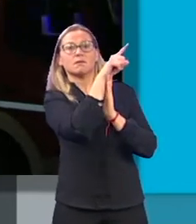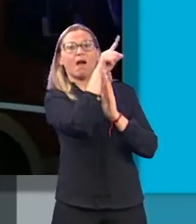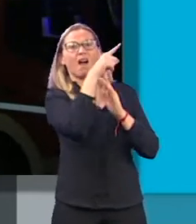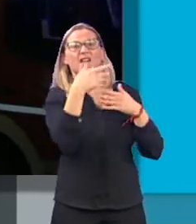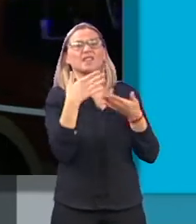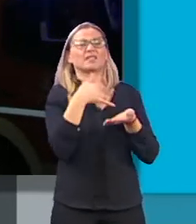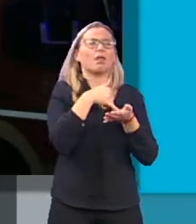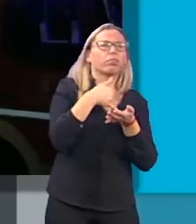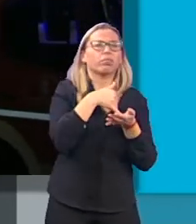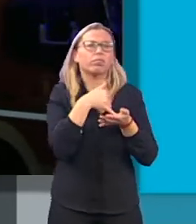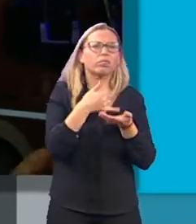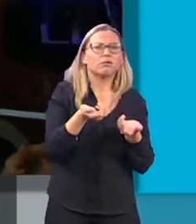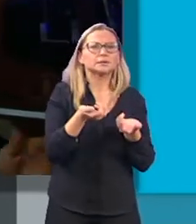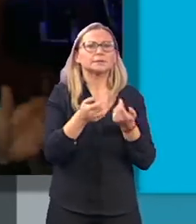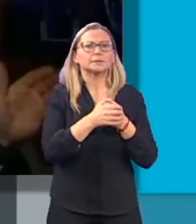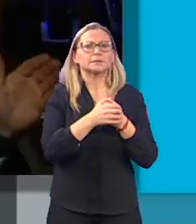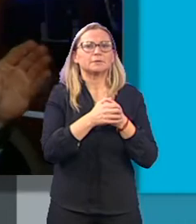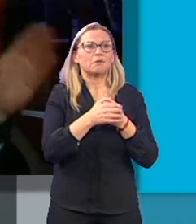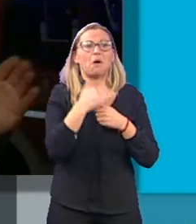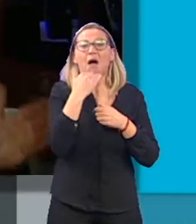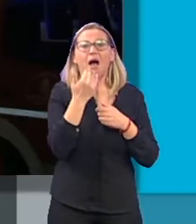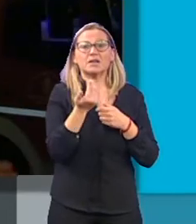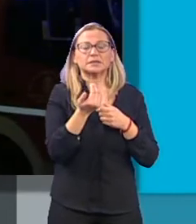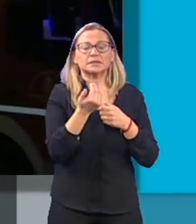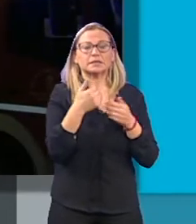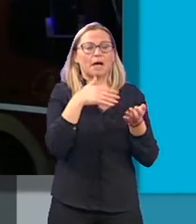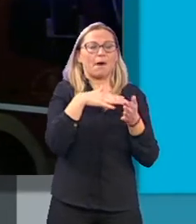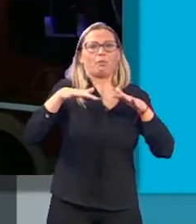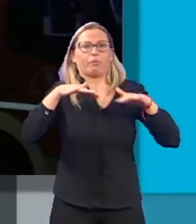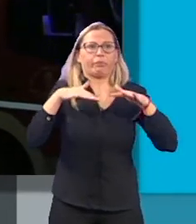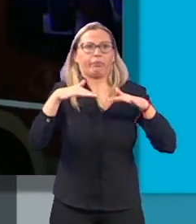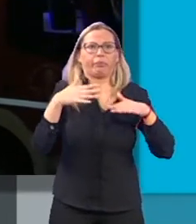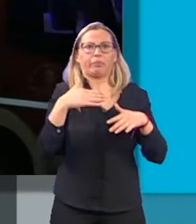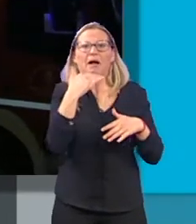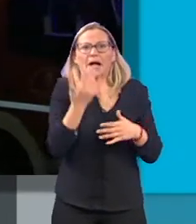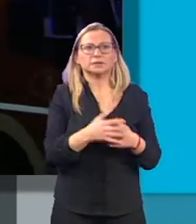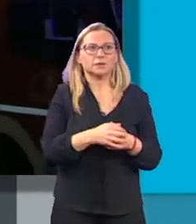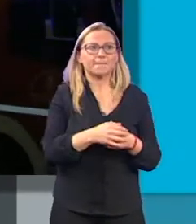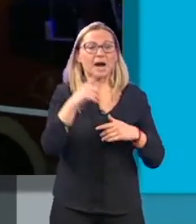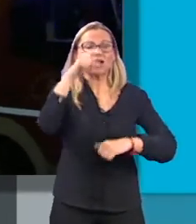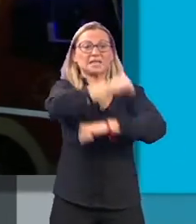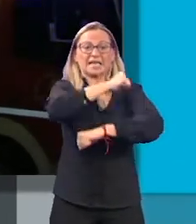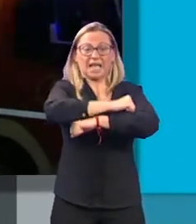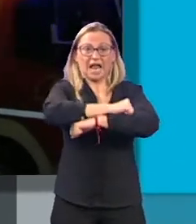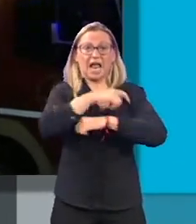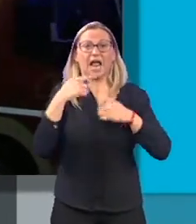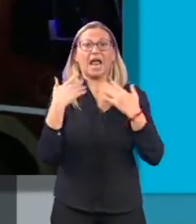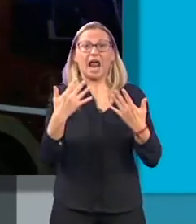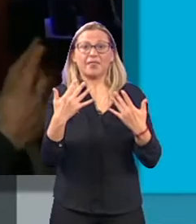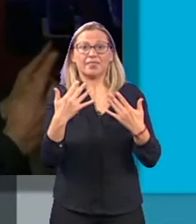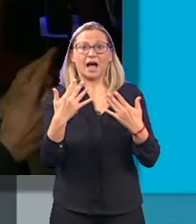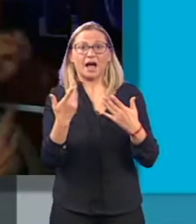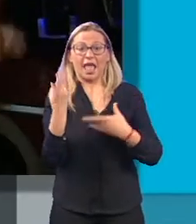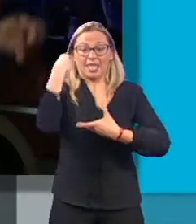suelto. Entonces, estaba suelto e inestable, pero a su vez esa terraza estaba atada por una baranda